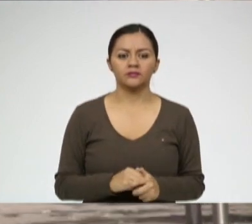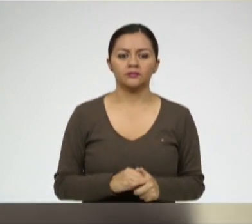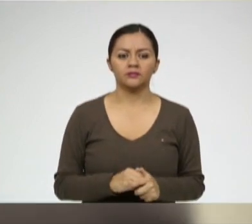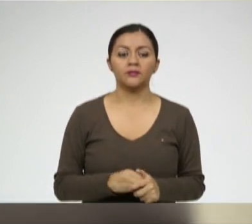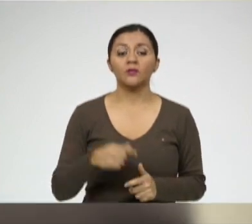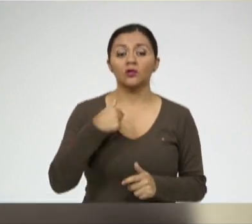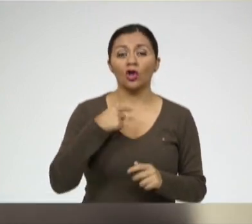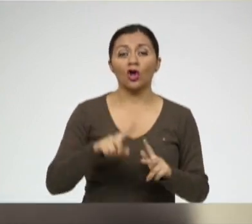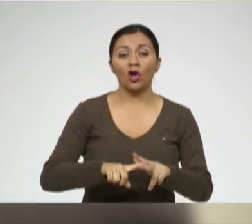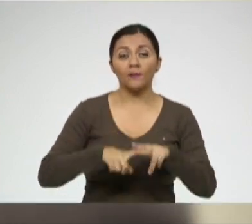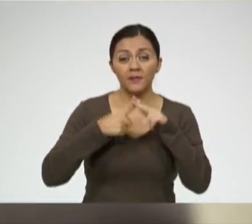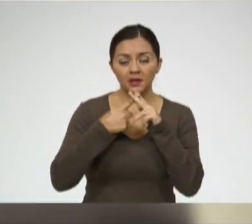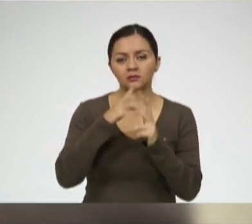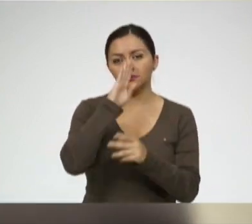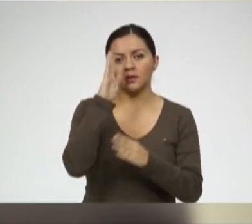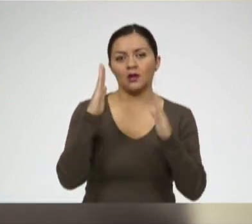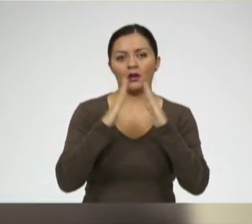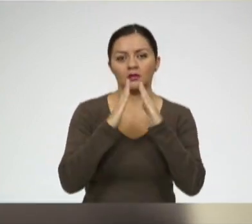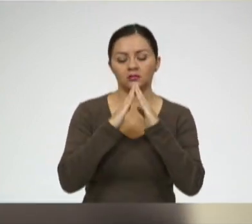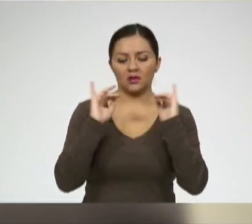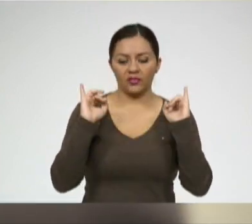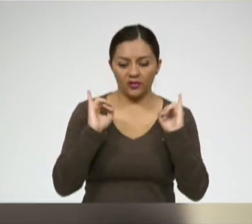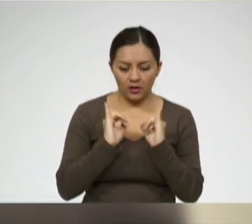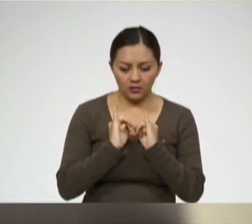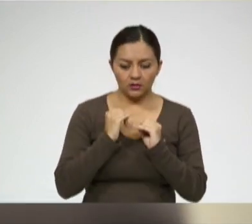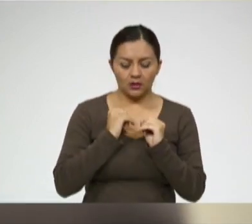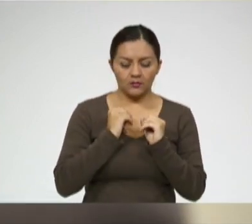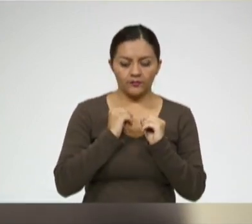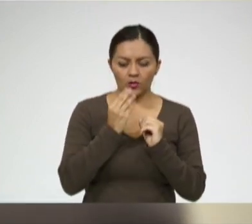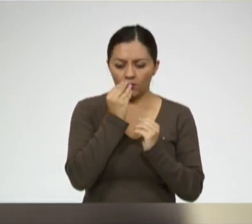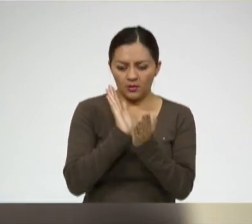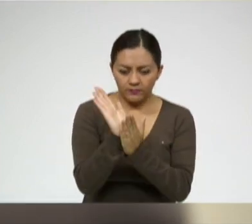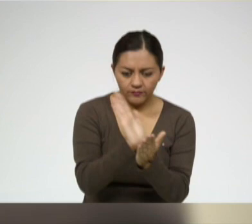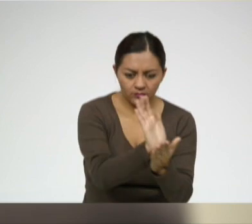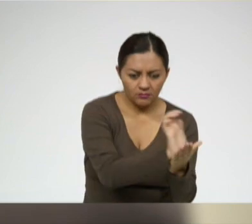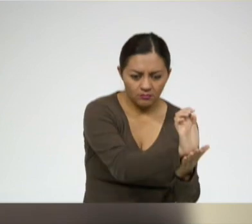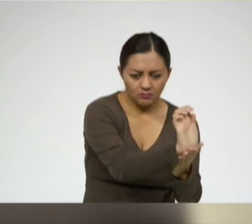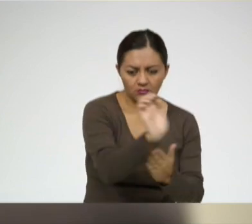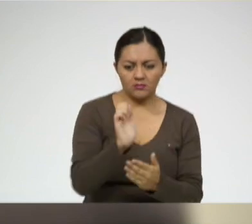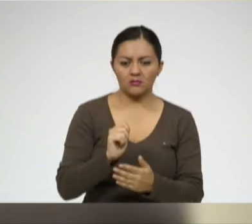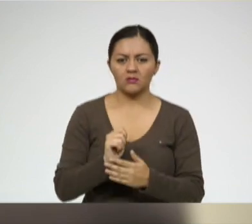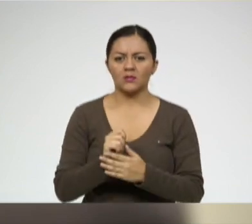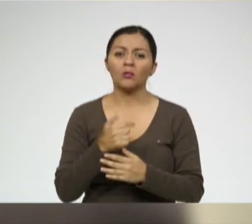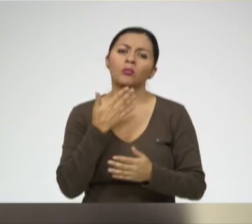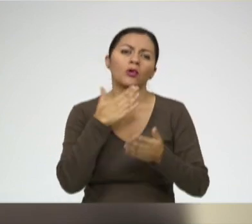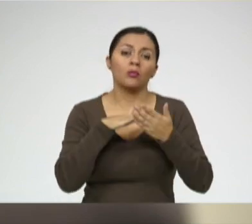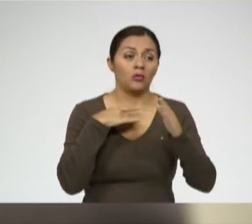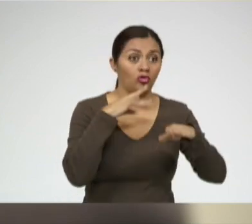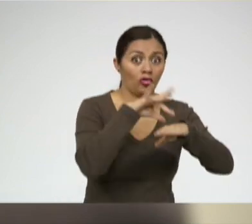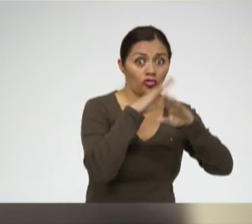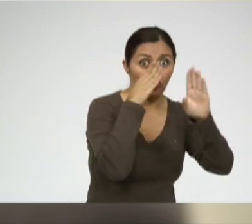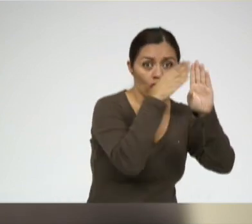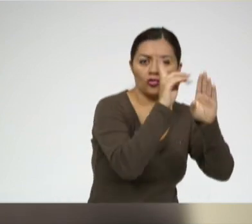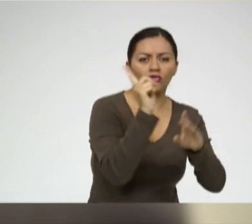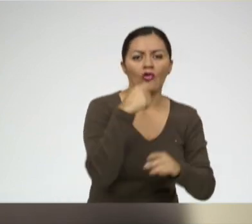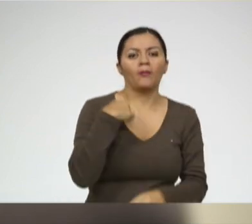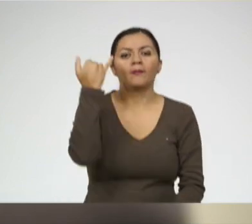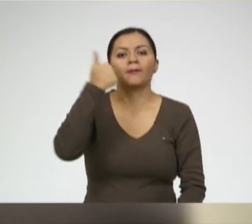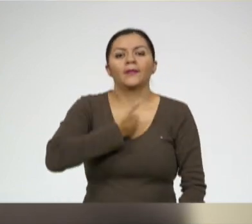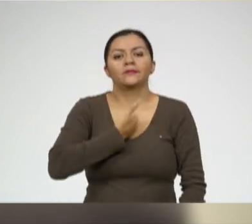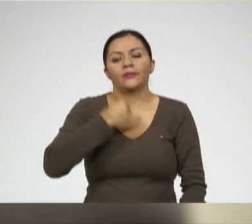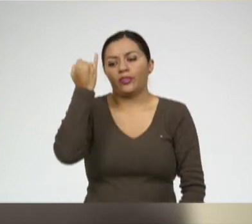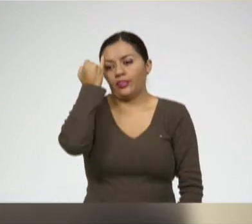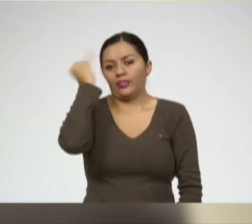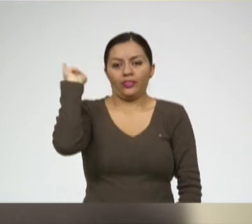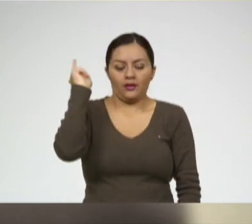Empecé a hacer dietas caseras sin dirección, porque por ejemplo no iba al nutricionista, sino yo aparentemente